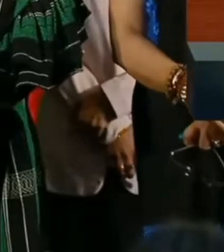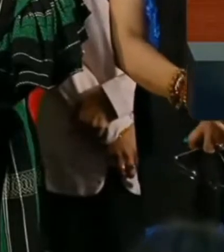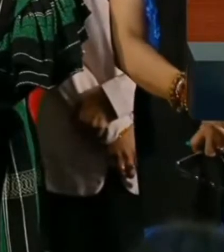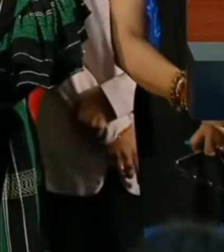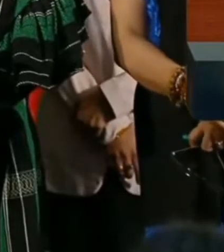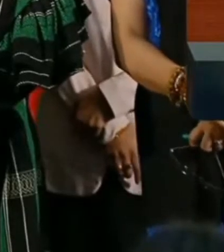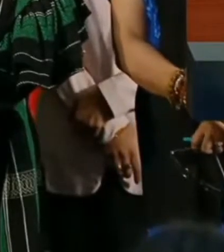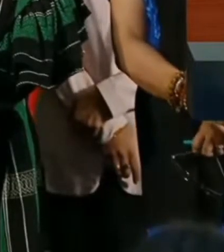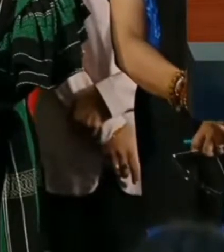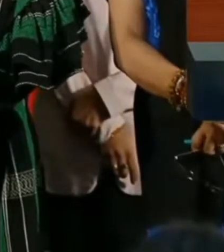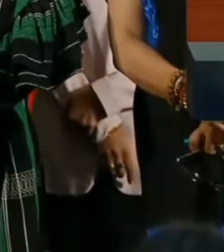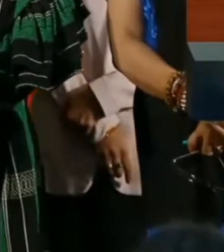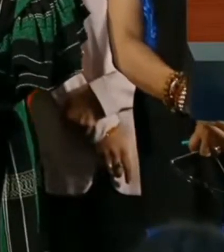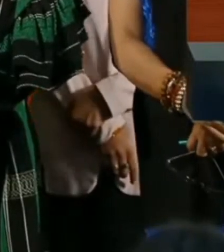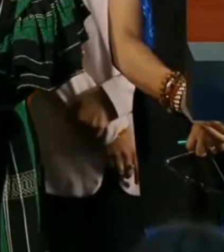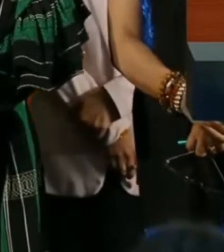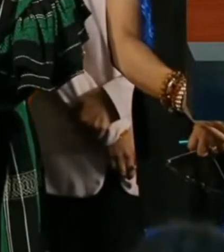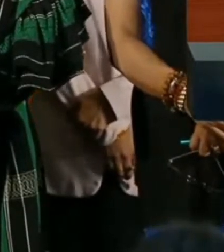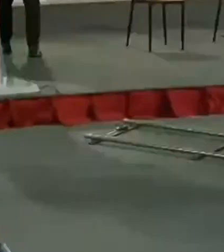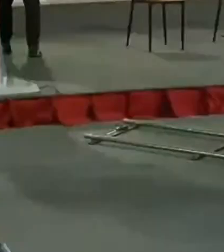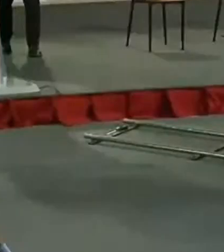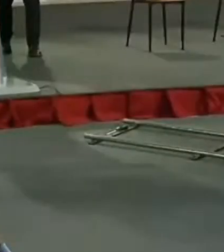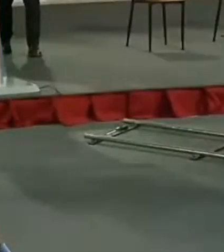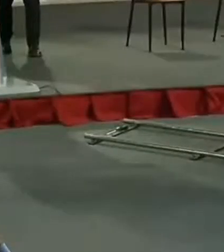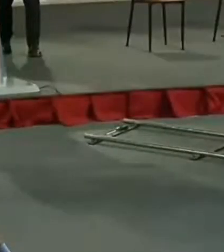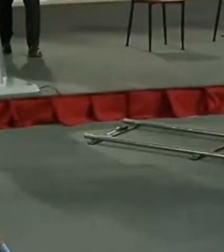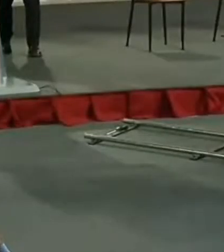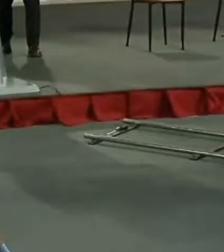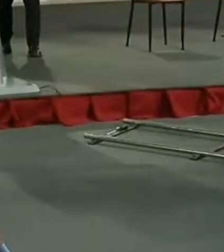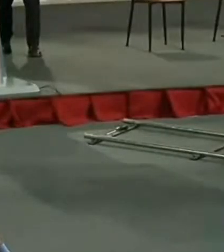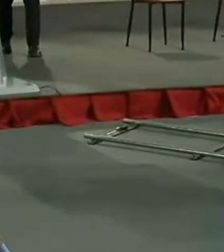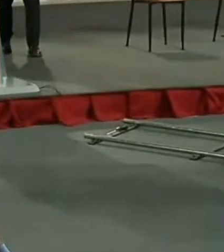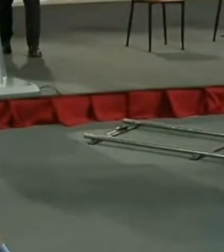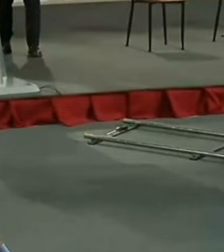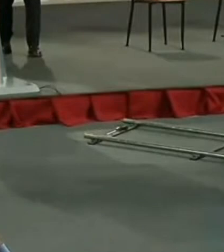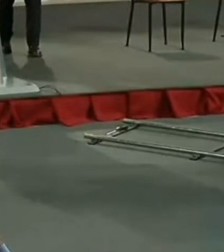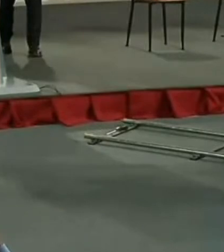esa es la justificación y que viva la jornada